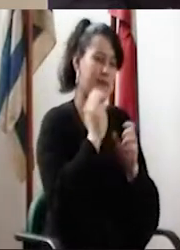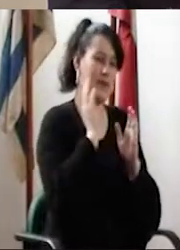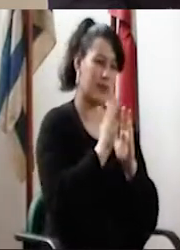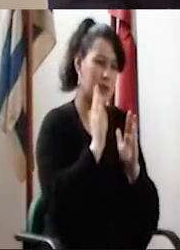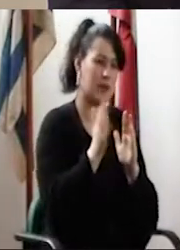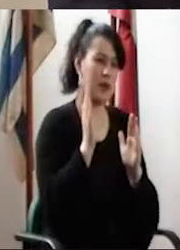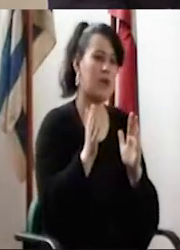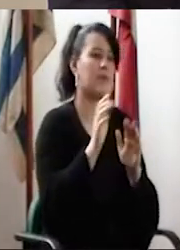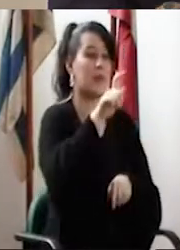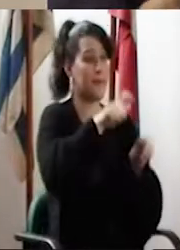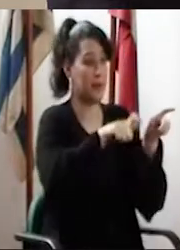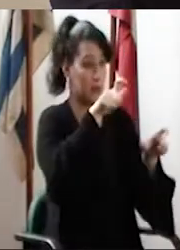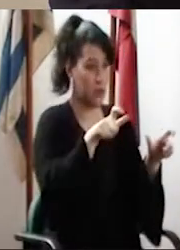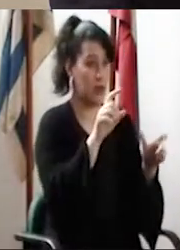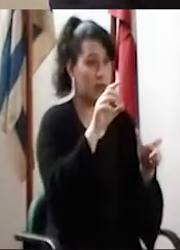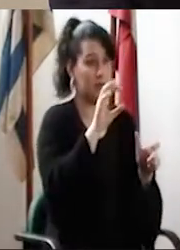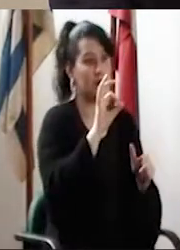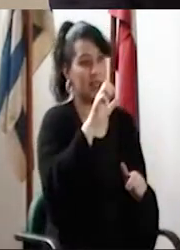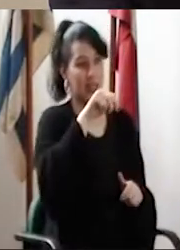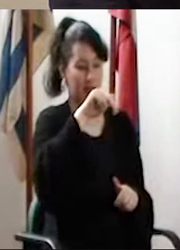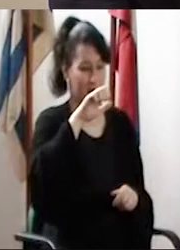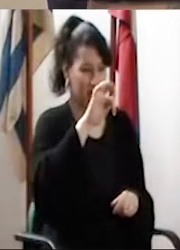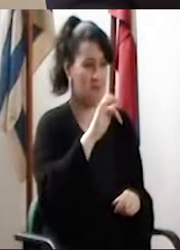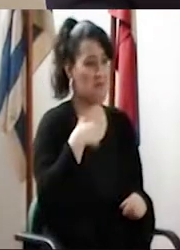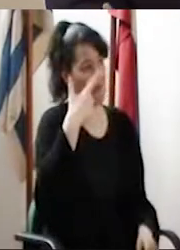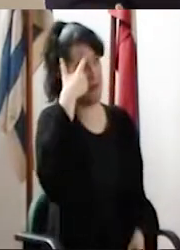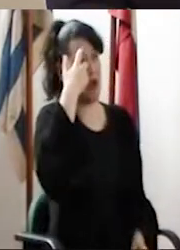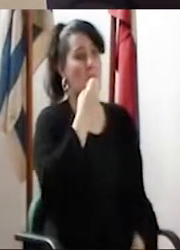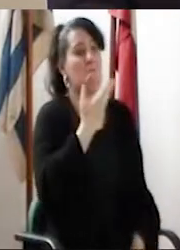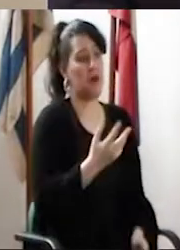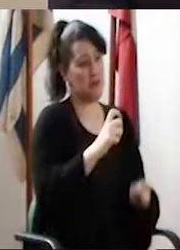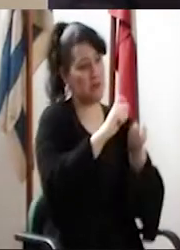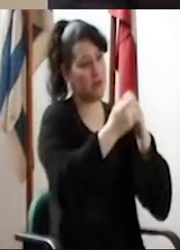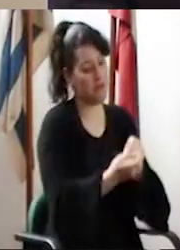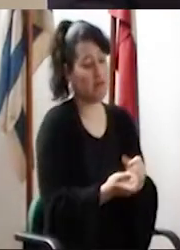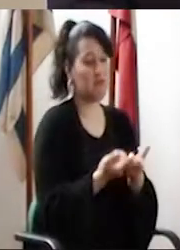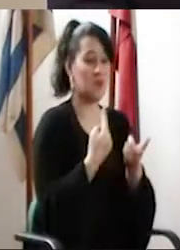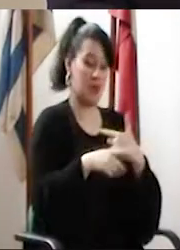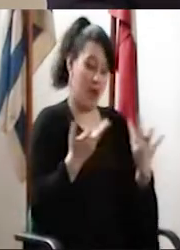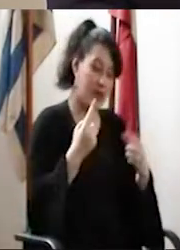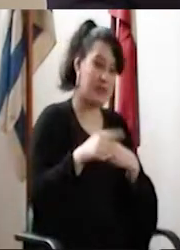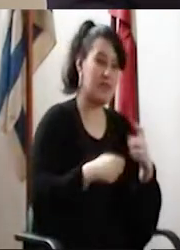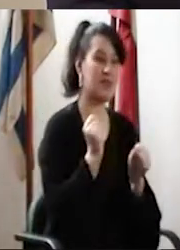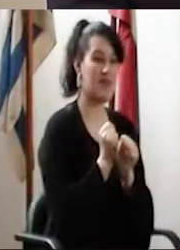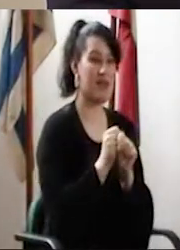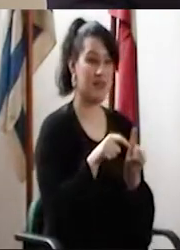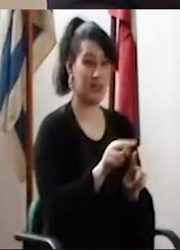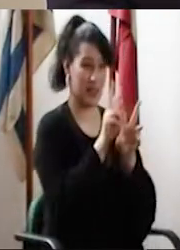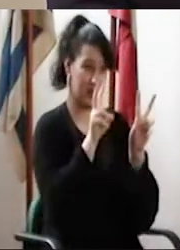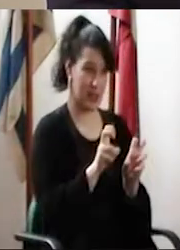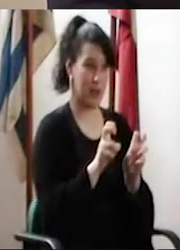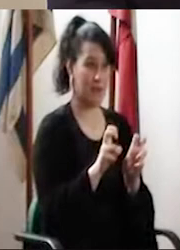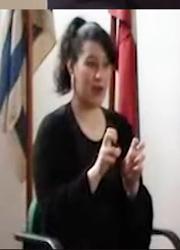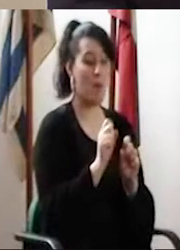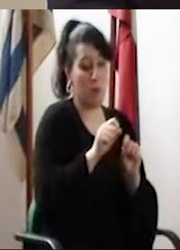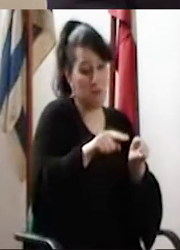trabajado, como la biblioteca y la gente que está vinculada al CEMEF, lo ha visto como una buena posibilidad. Por lo tanto, seguiremos trabajando